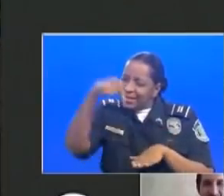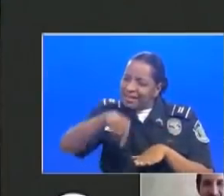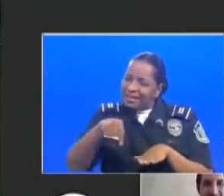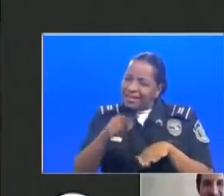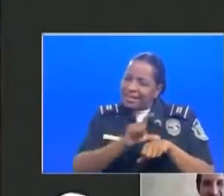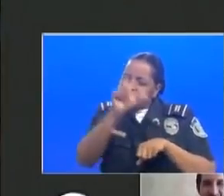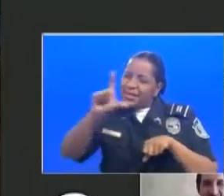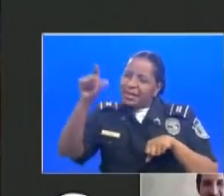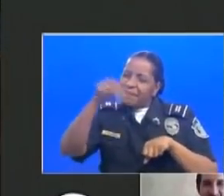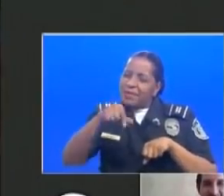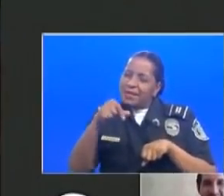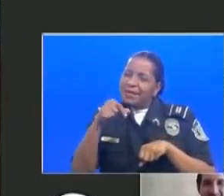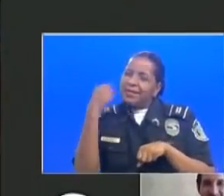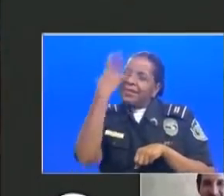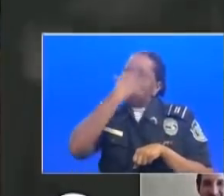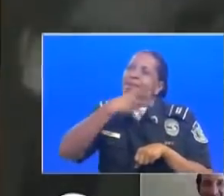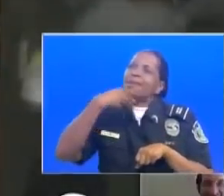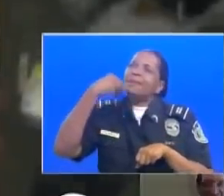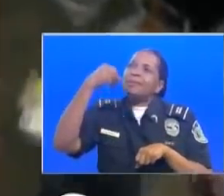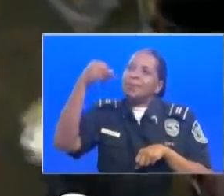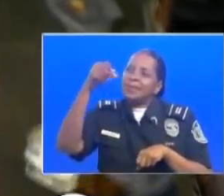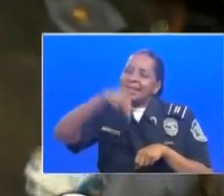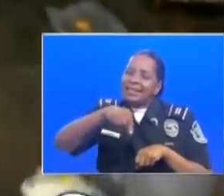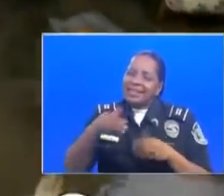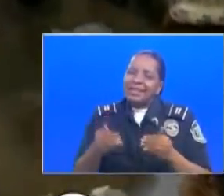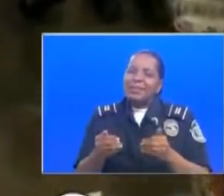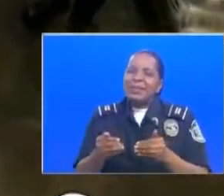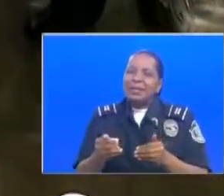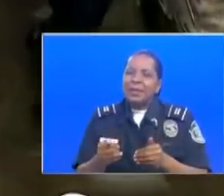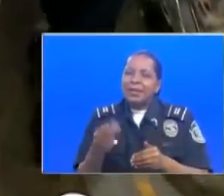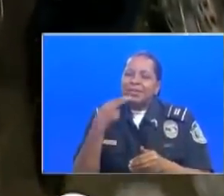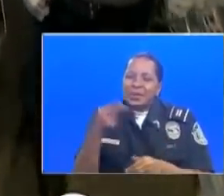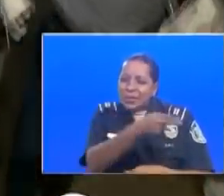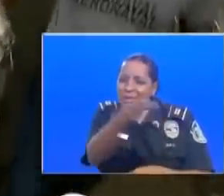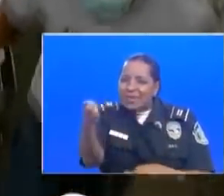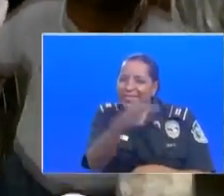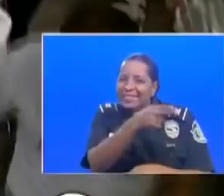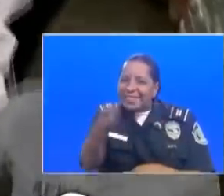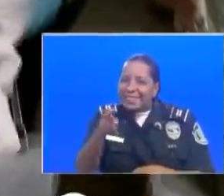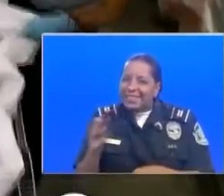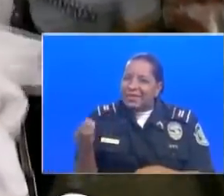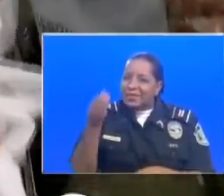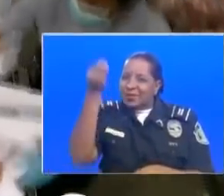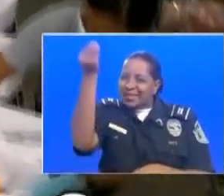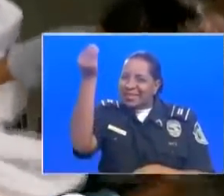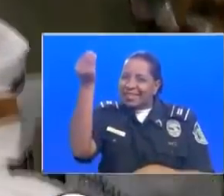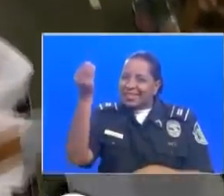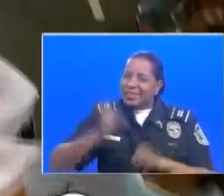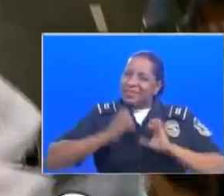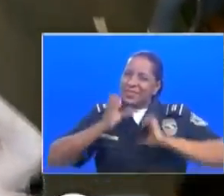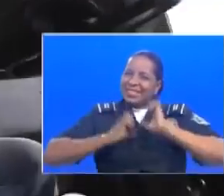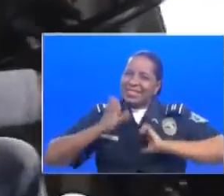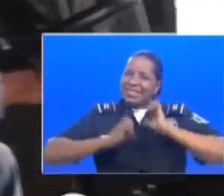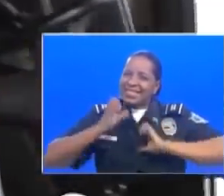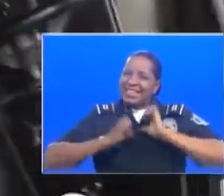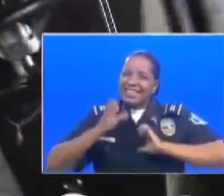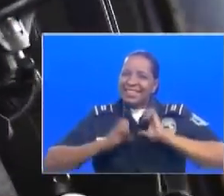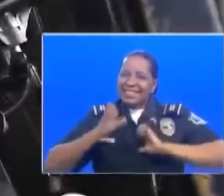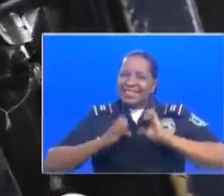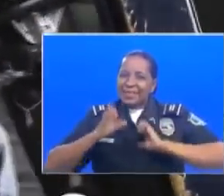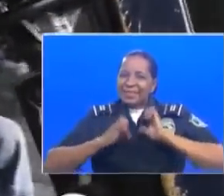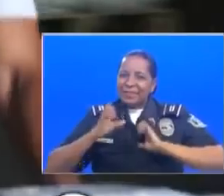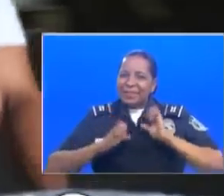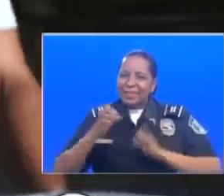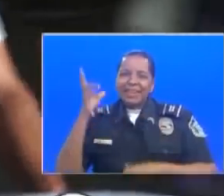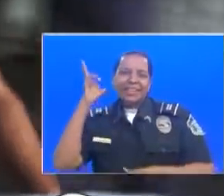enamoras de su magia. Y esos son ustedes, muchachos. Oiga, emocionante, está emocionante